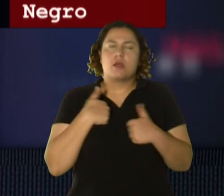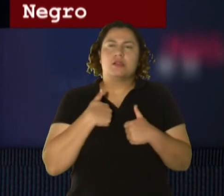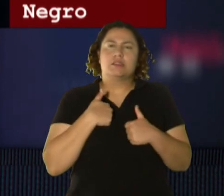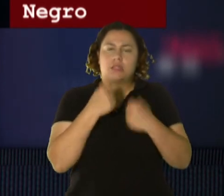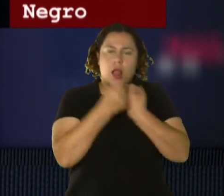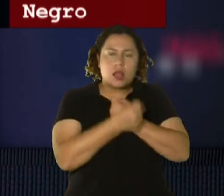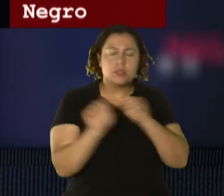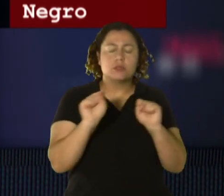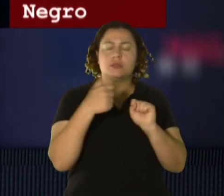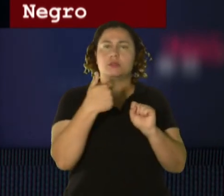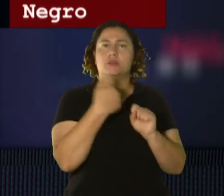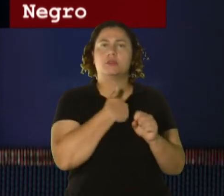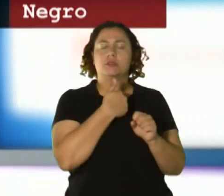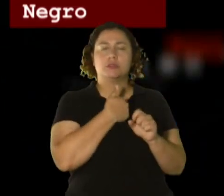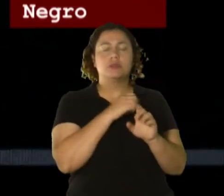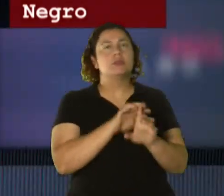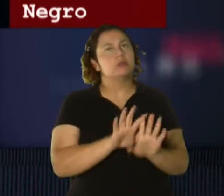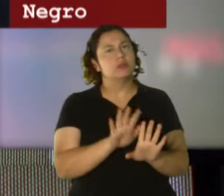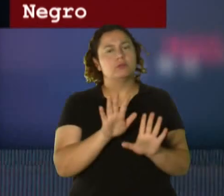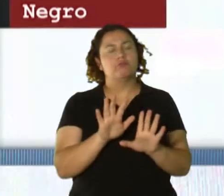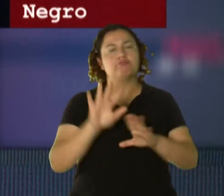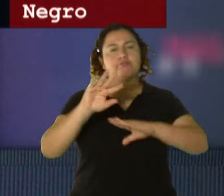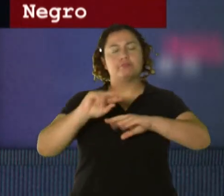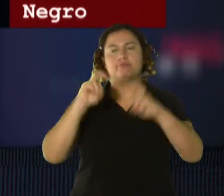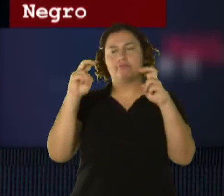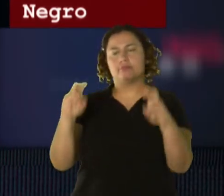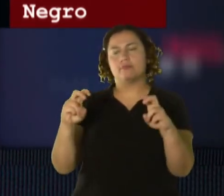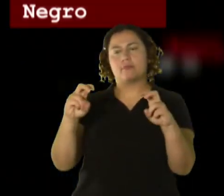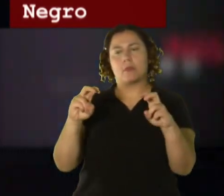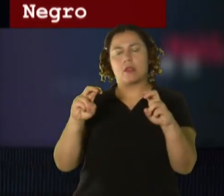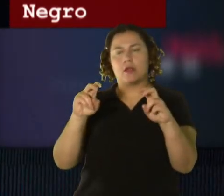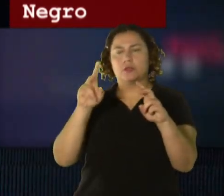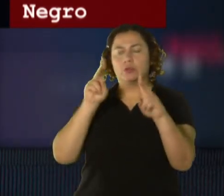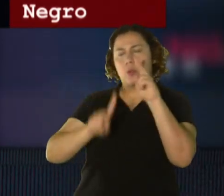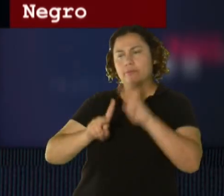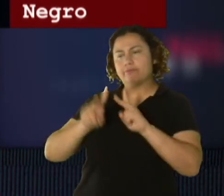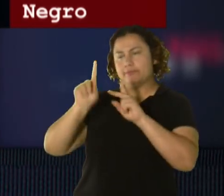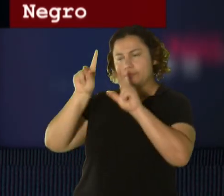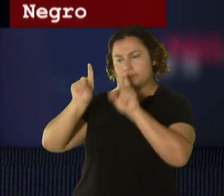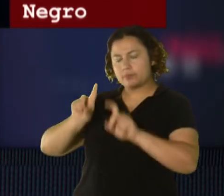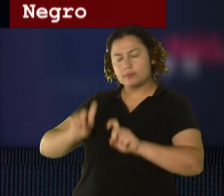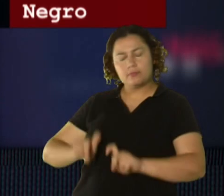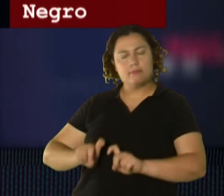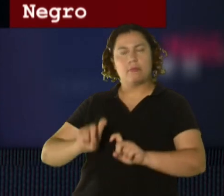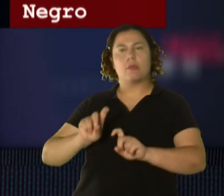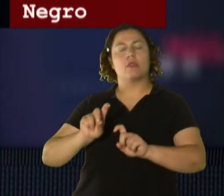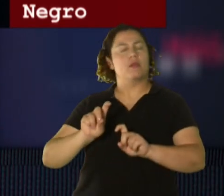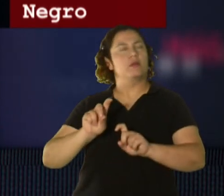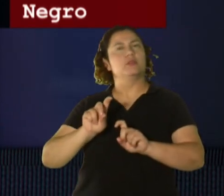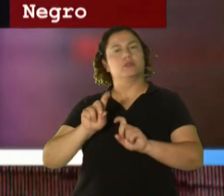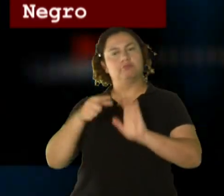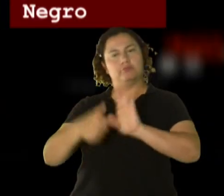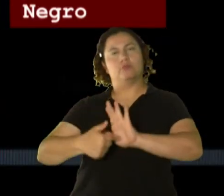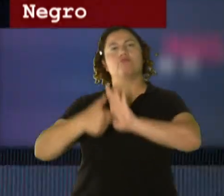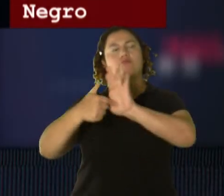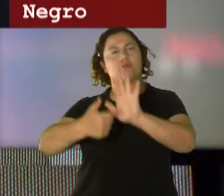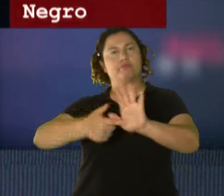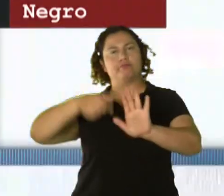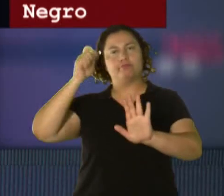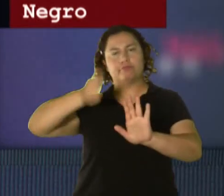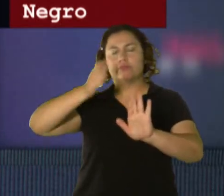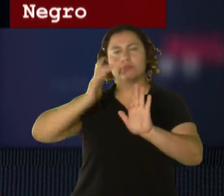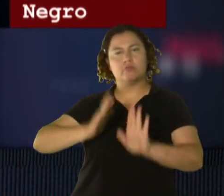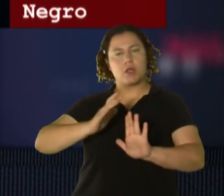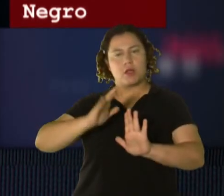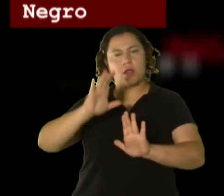seguridad. El caso, pues fue consultado con un fiscal que instruyó la erradicación de cargos, los cuales se presentaron ante un honorable juez del